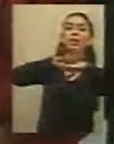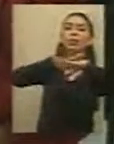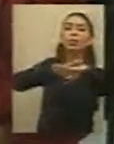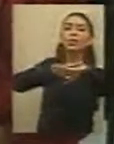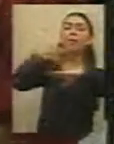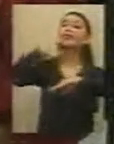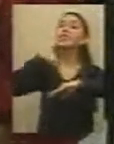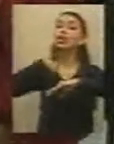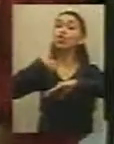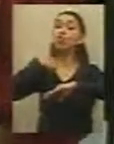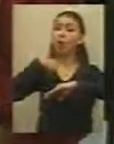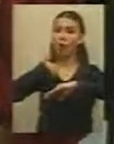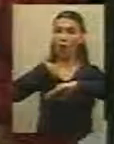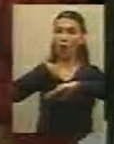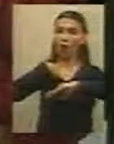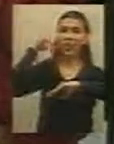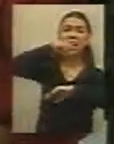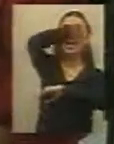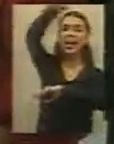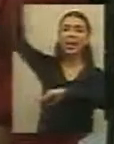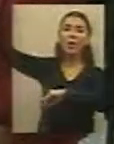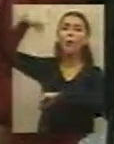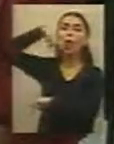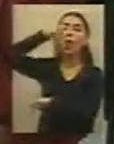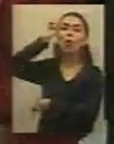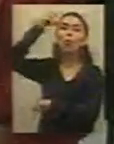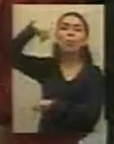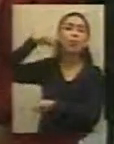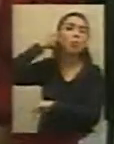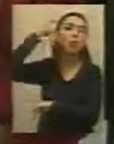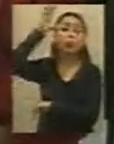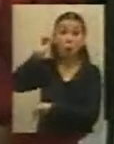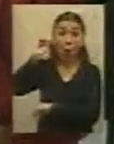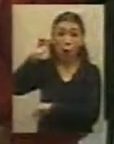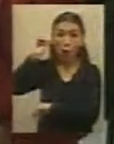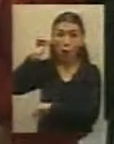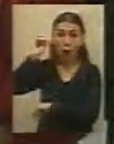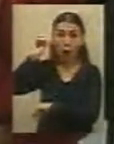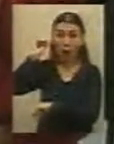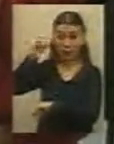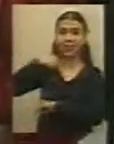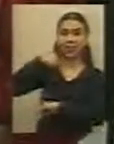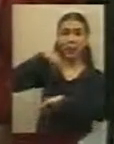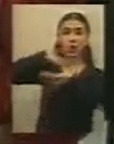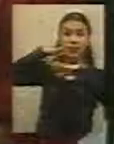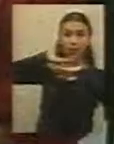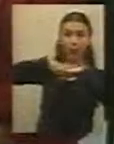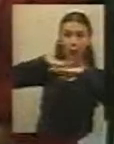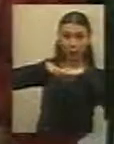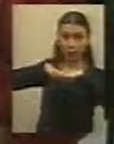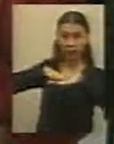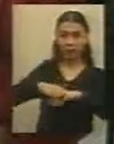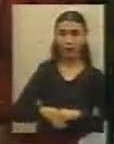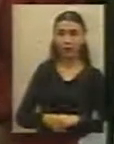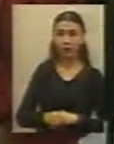de ceder tierras, ceder tierras para uno, ceder con prescripciones. Nosotros estamos trabajando muy fuerte con el tema de las prescripciones. Entendemos